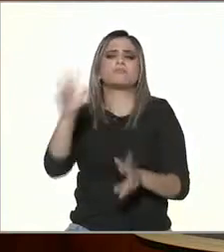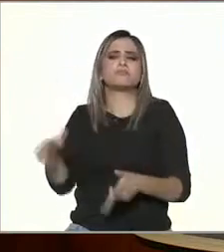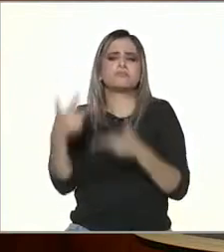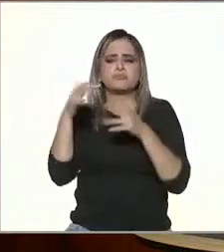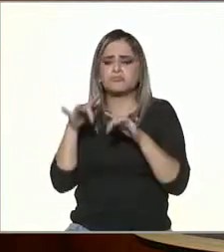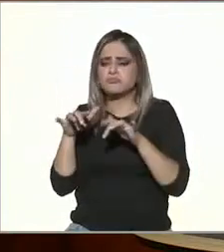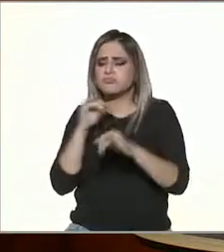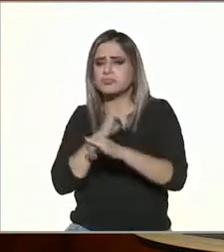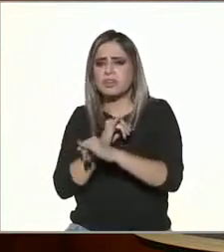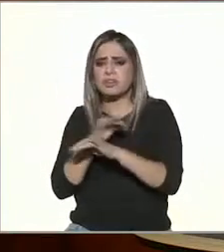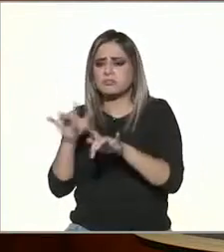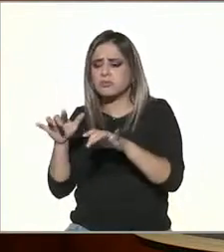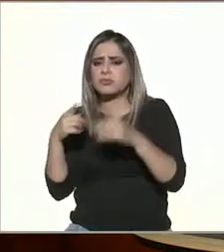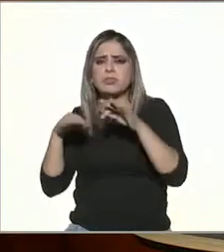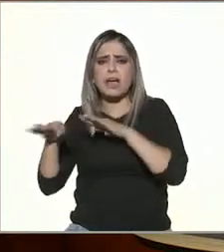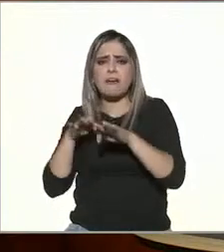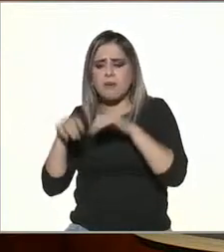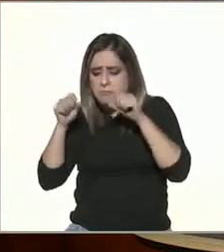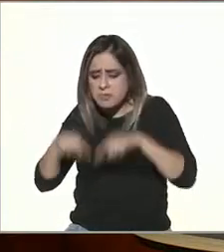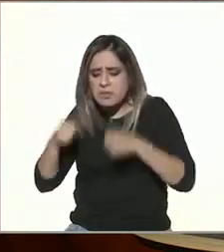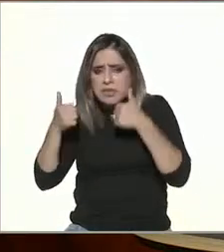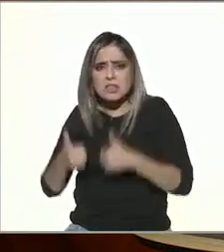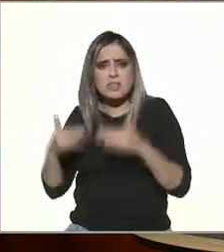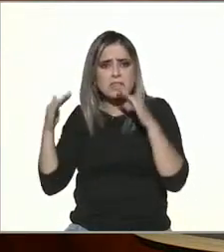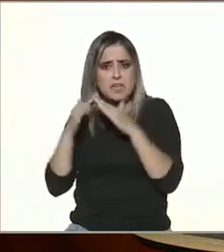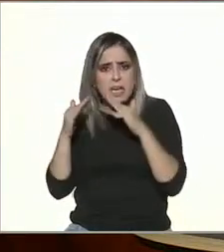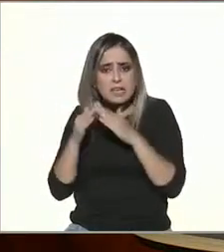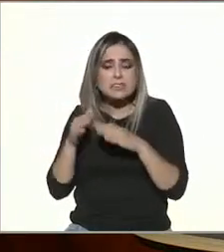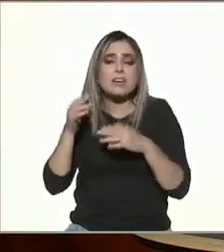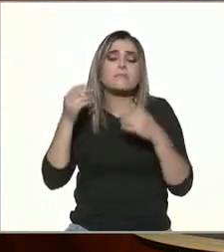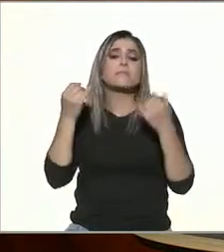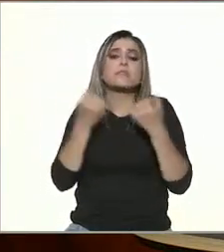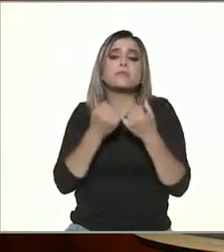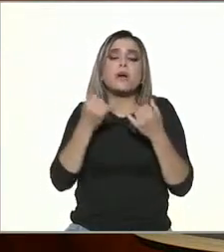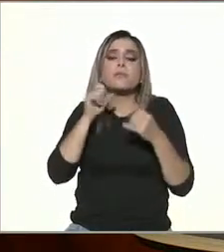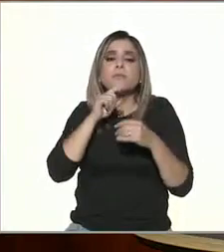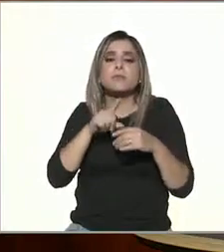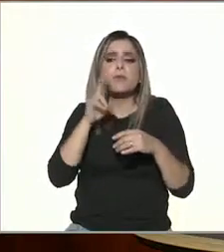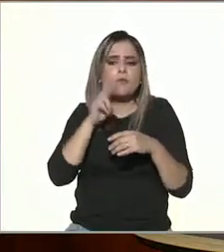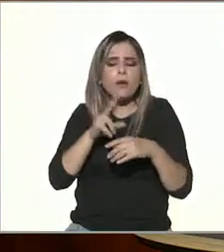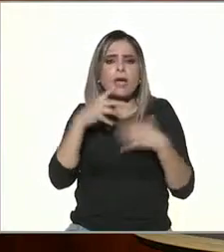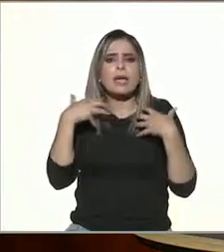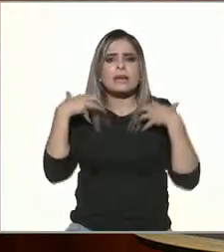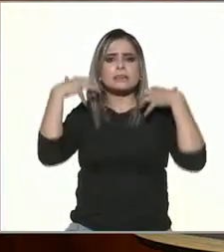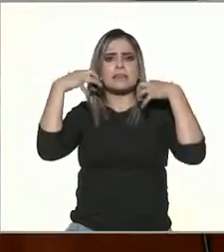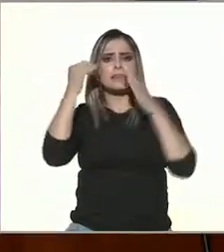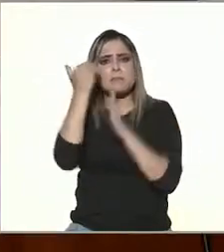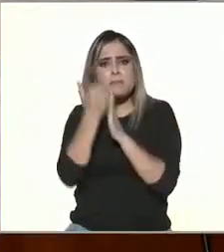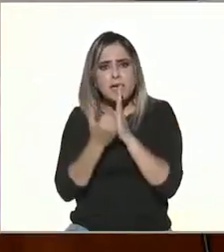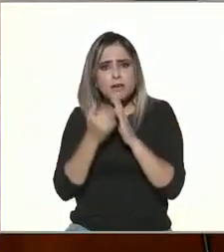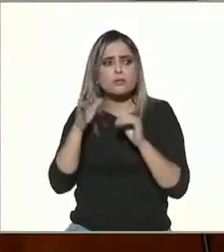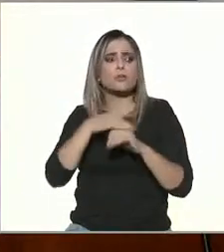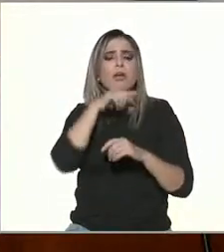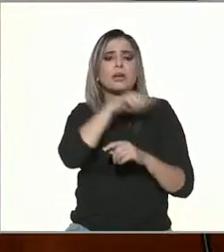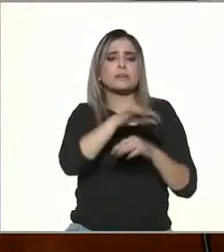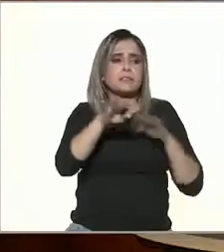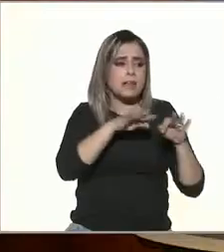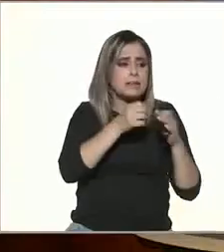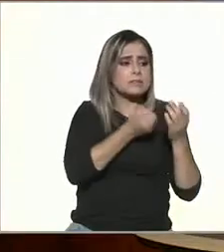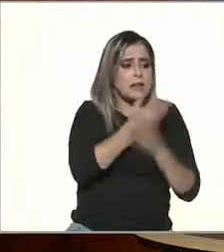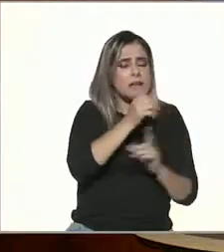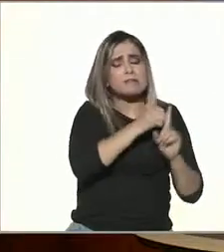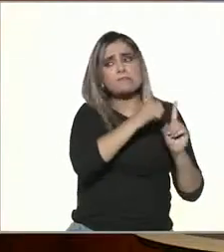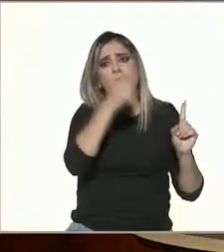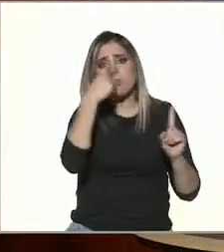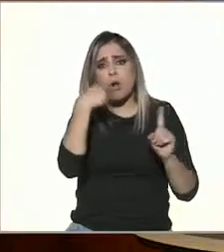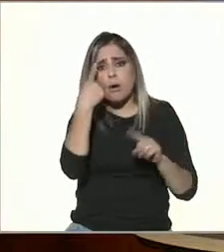empleados en el sentido de decir pues a veces se traslaban una hora y media dos horas a su trabajo y ahora pues pueden trabajar de casa y están más